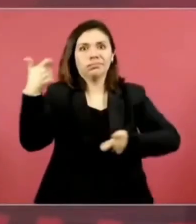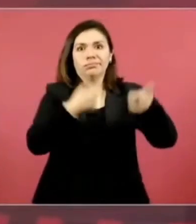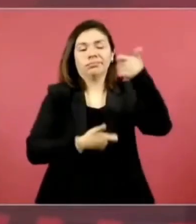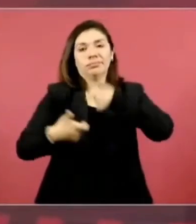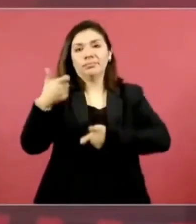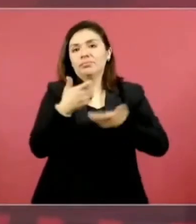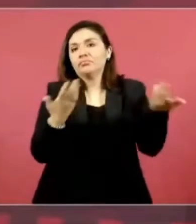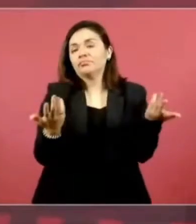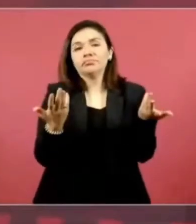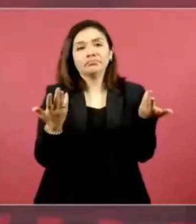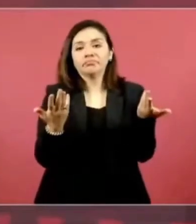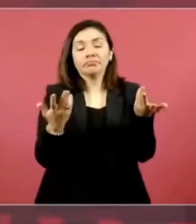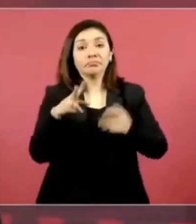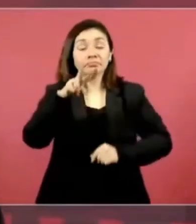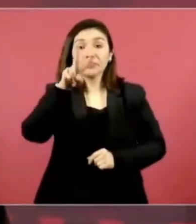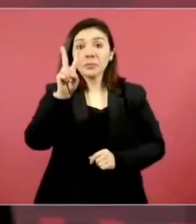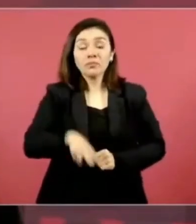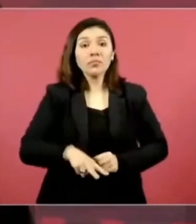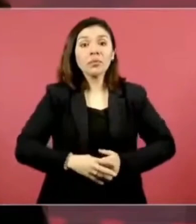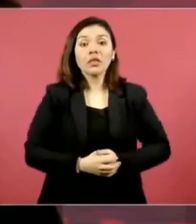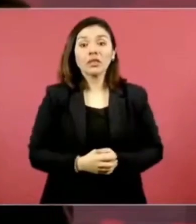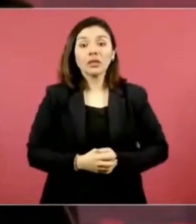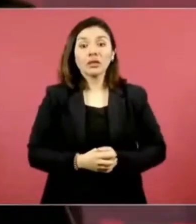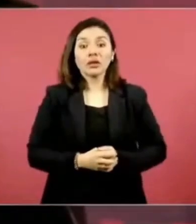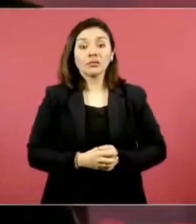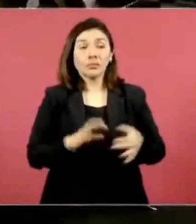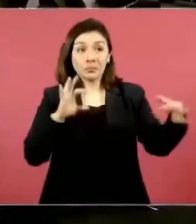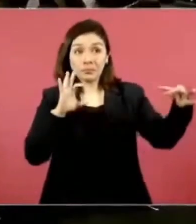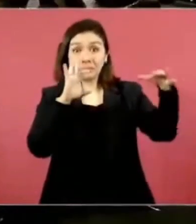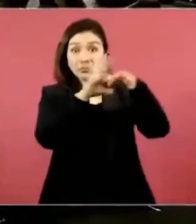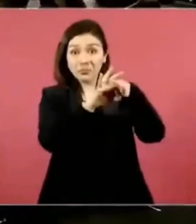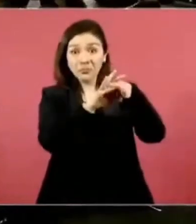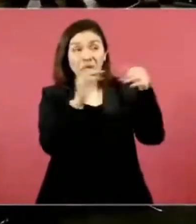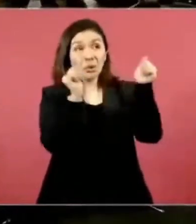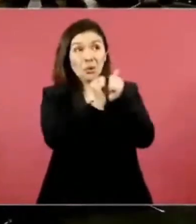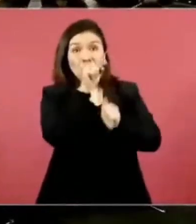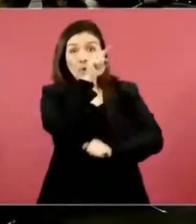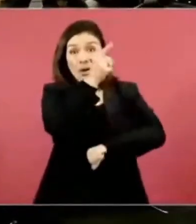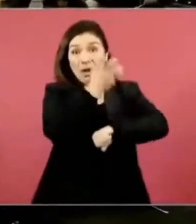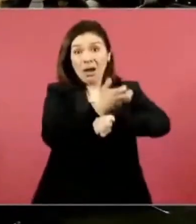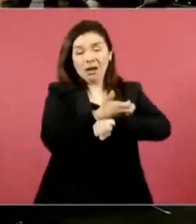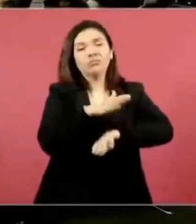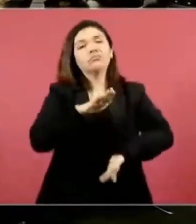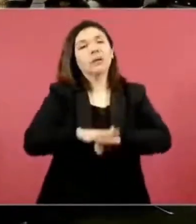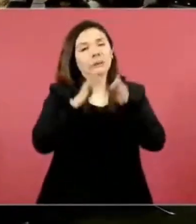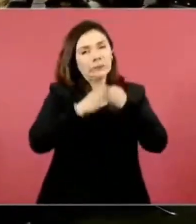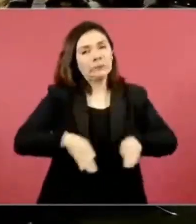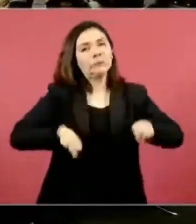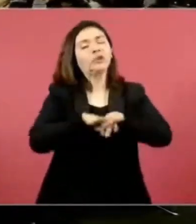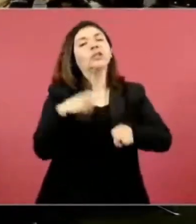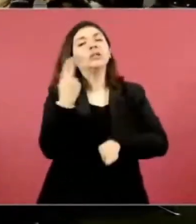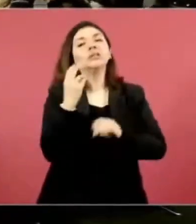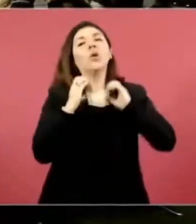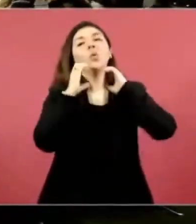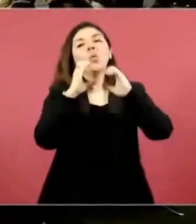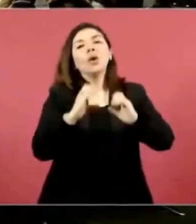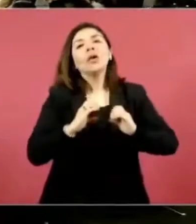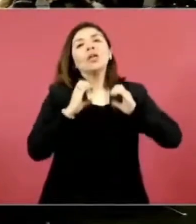la relación con nuestros vecinos es fundamental la tenemos que cuidar